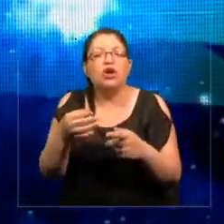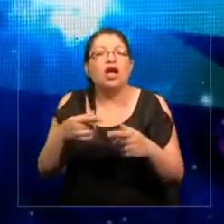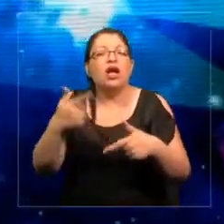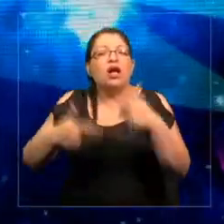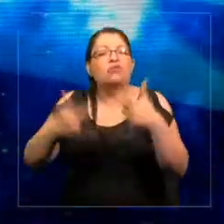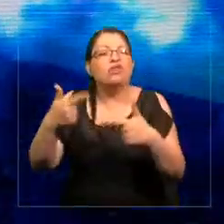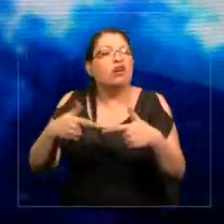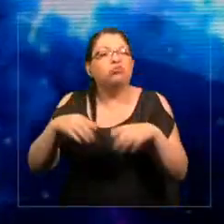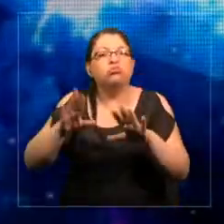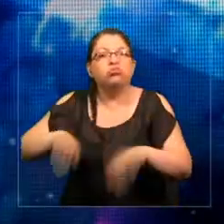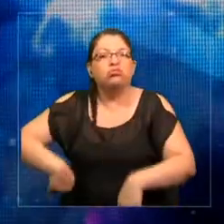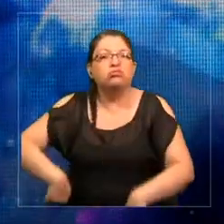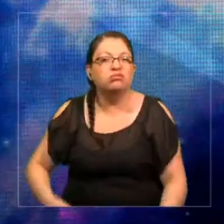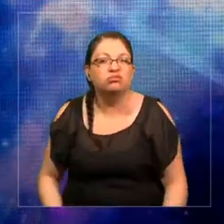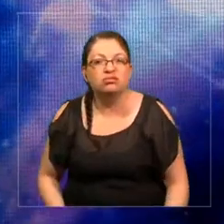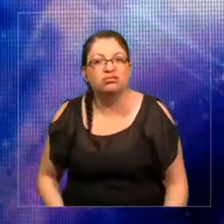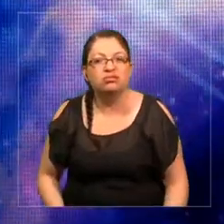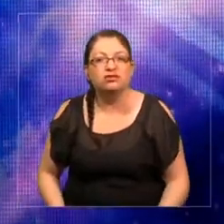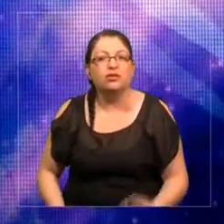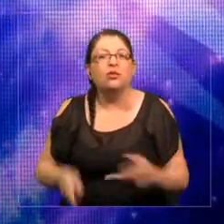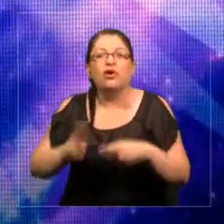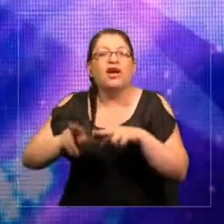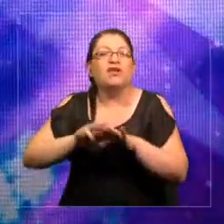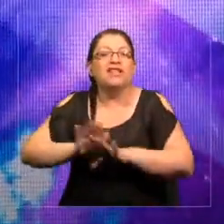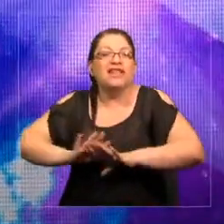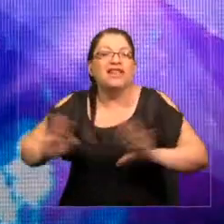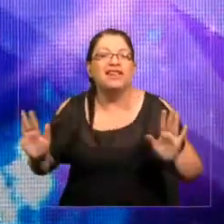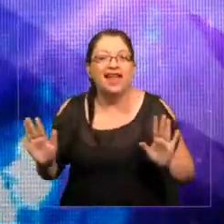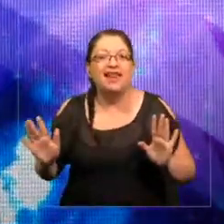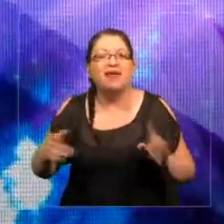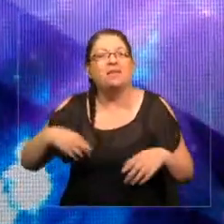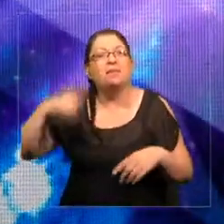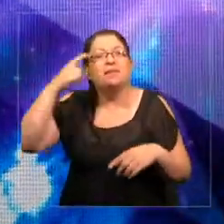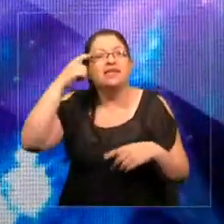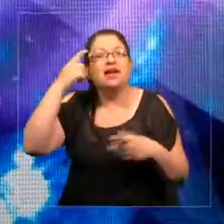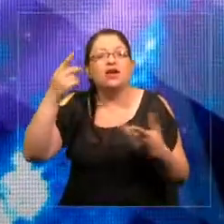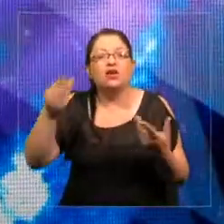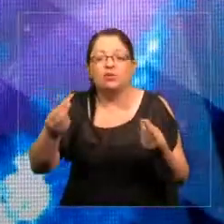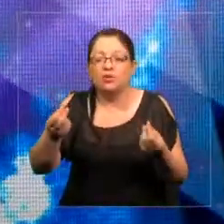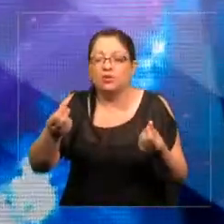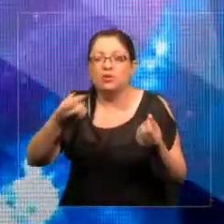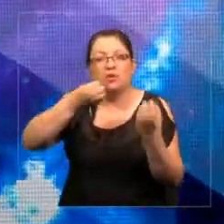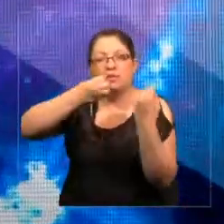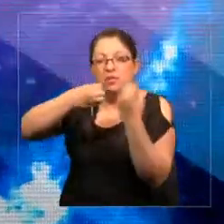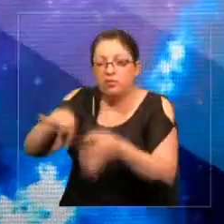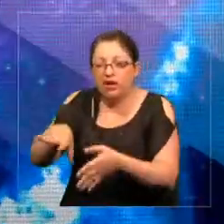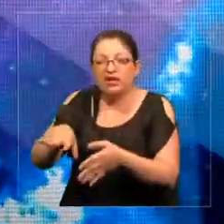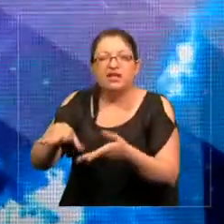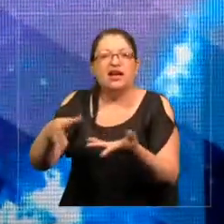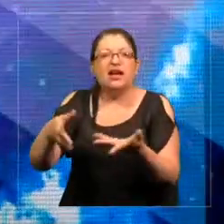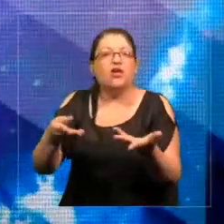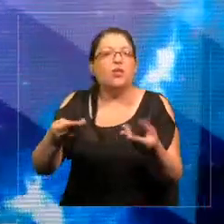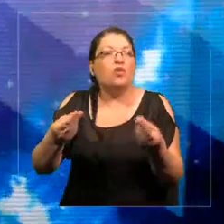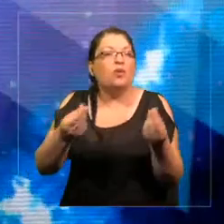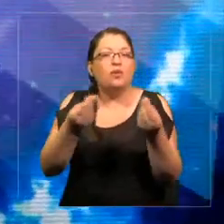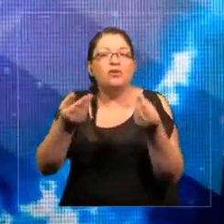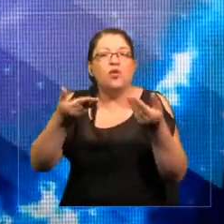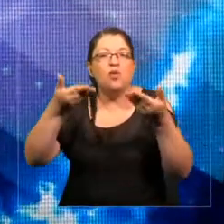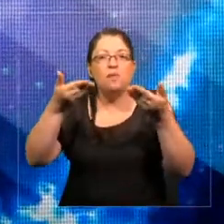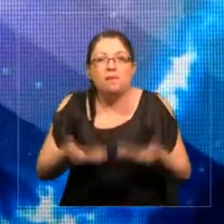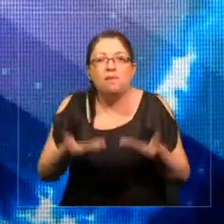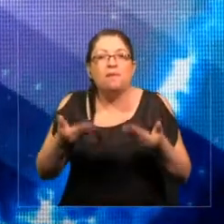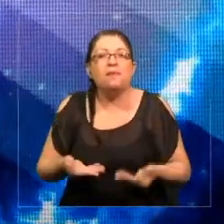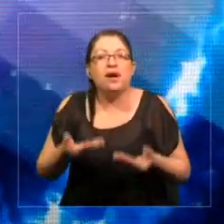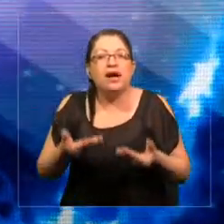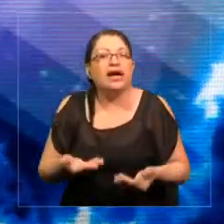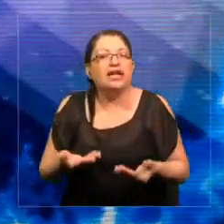Piense como un desperdicio que está encima de esto, un peso que está encima de esto,